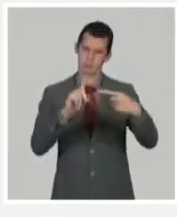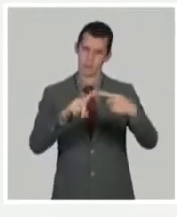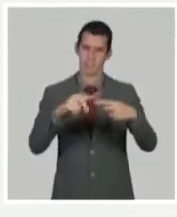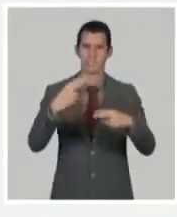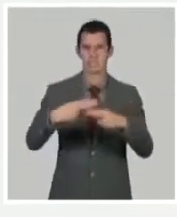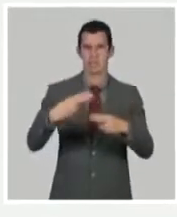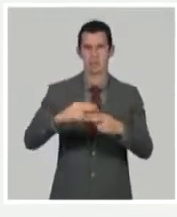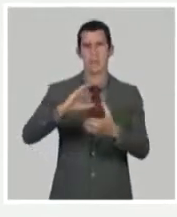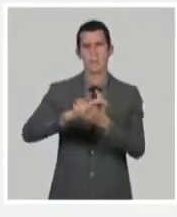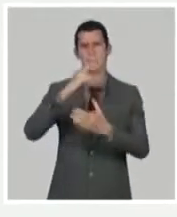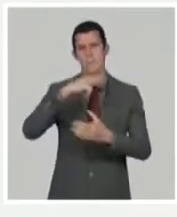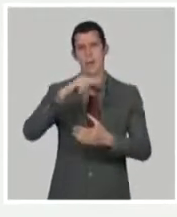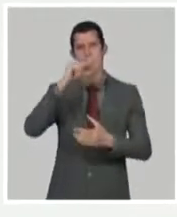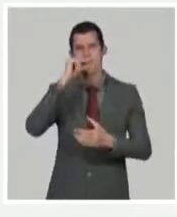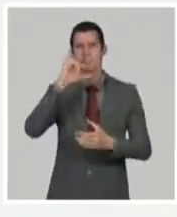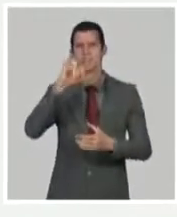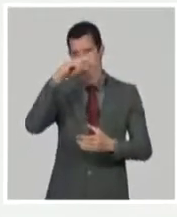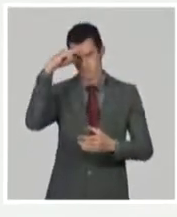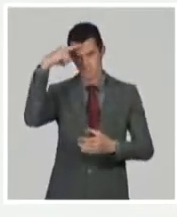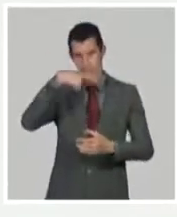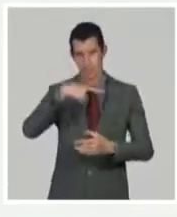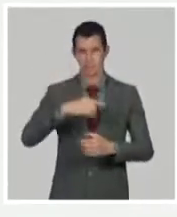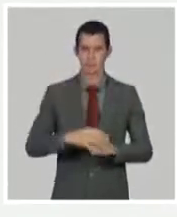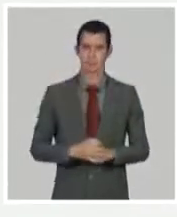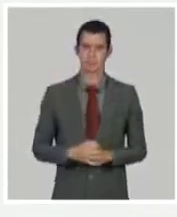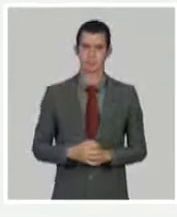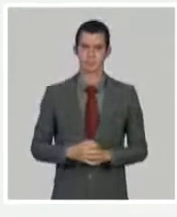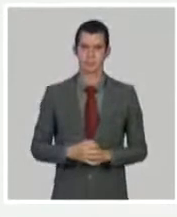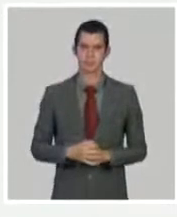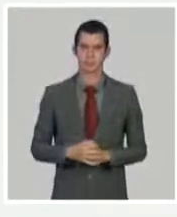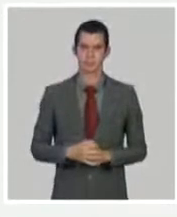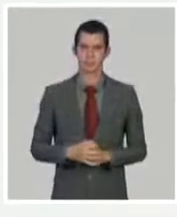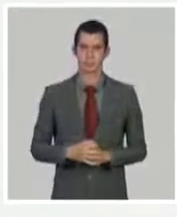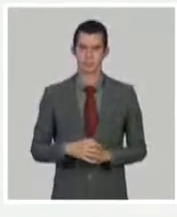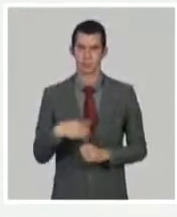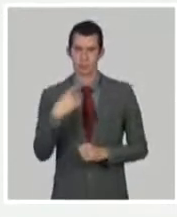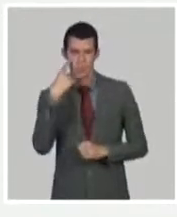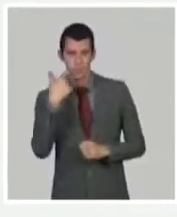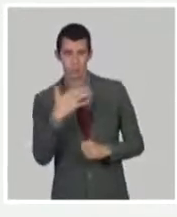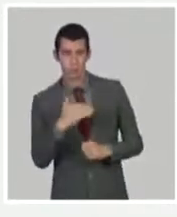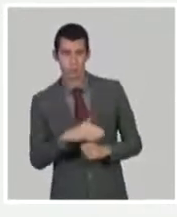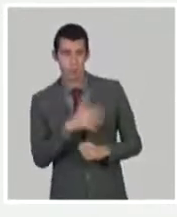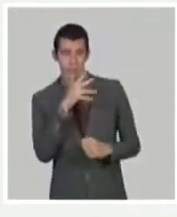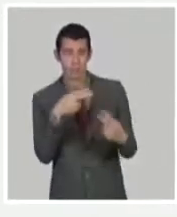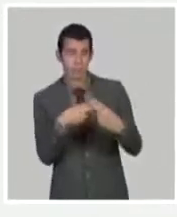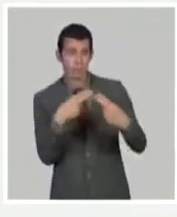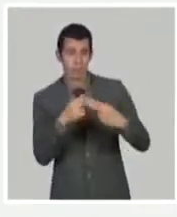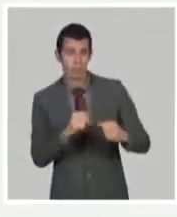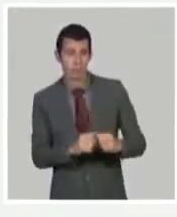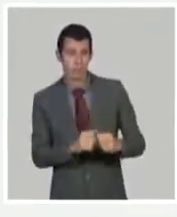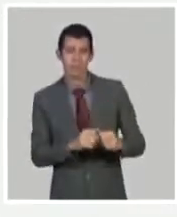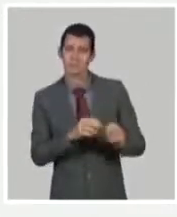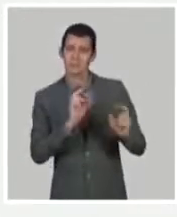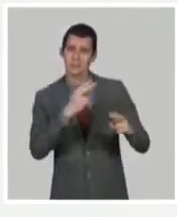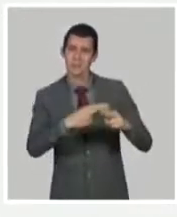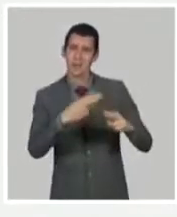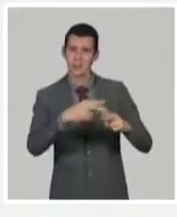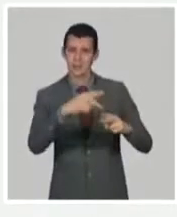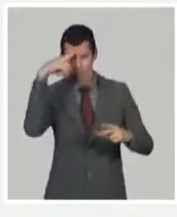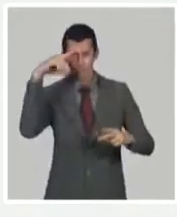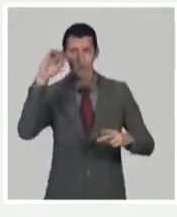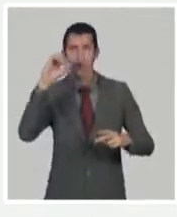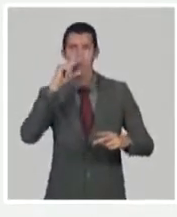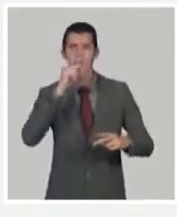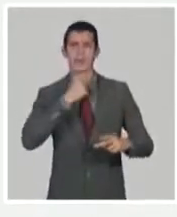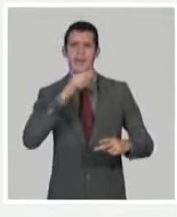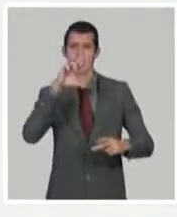Y aquí fuimos atrevidos. Digo, bueno, ya Soberana Valante va evaluando la vía intramuscular. Bueno,